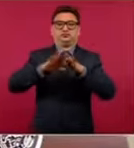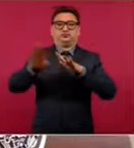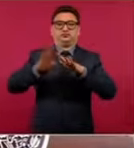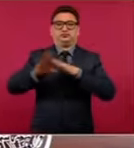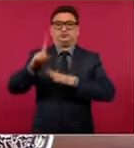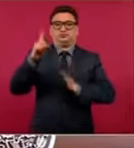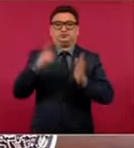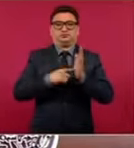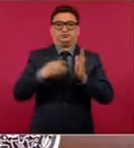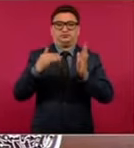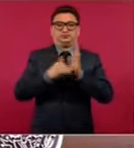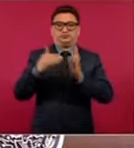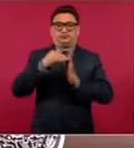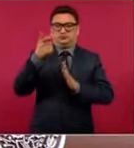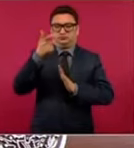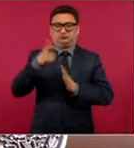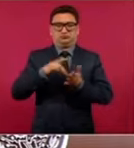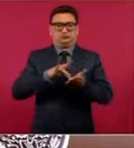millones de pesos.